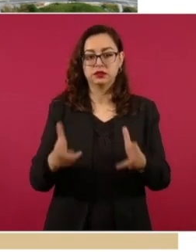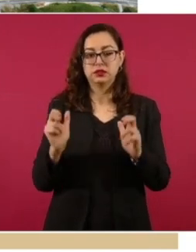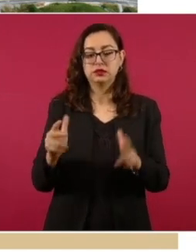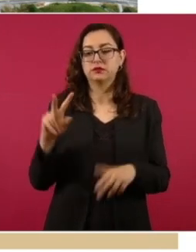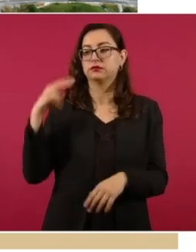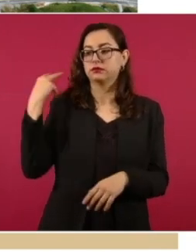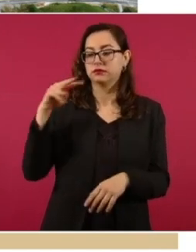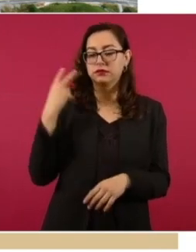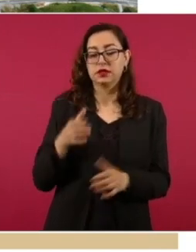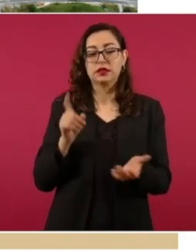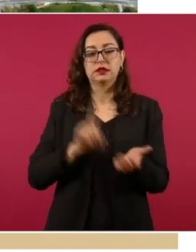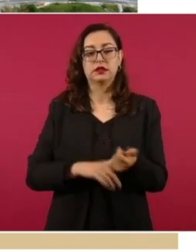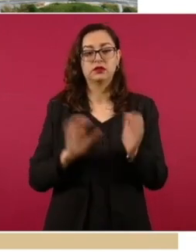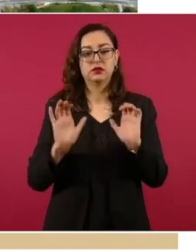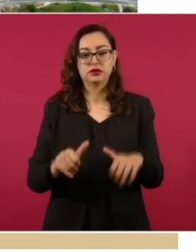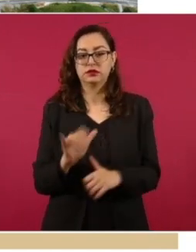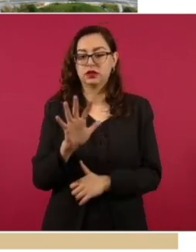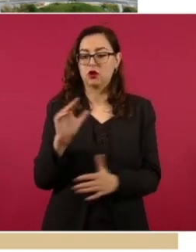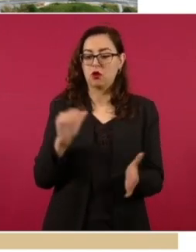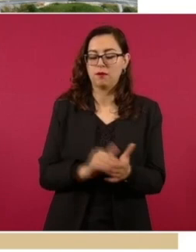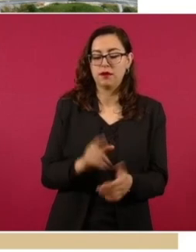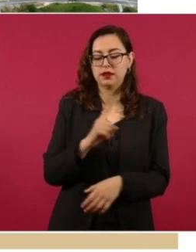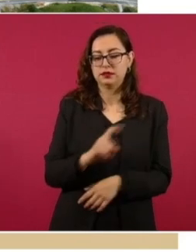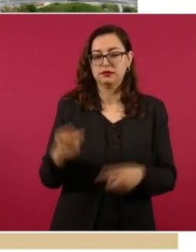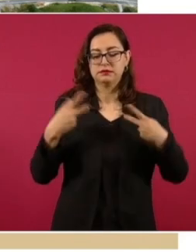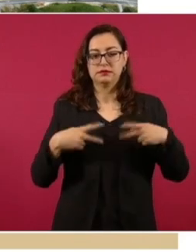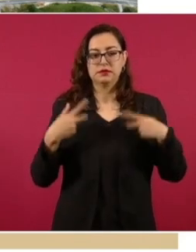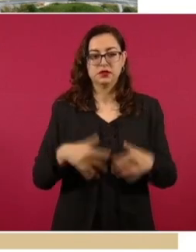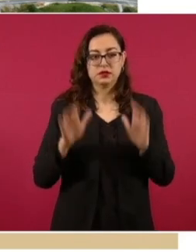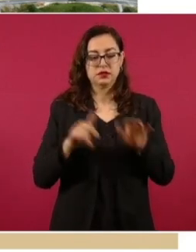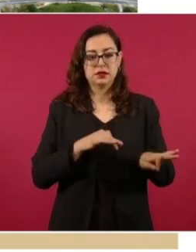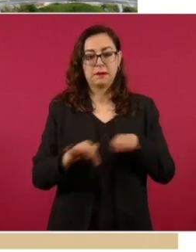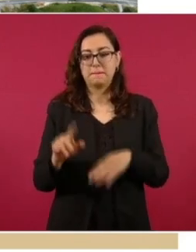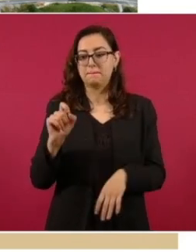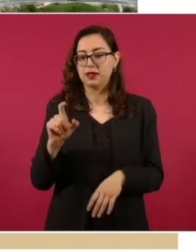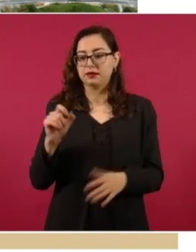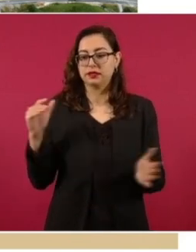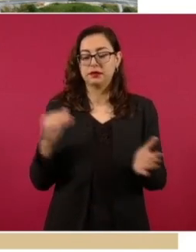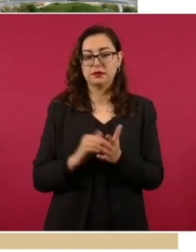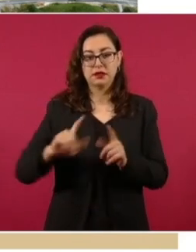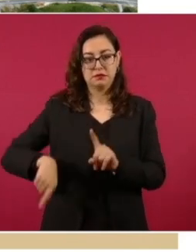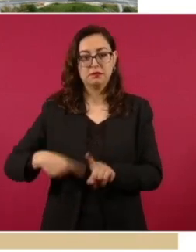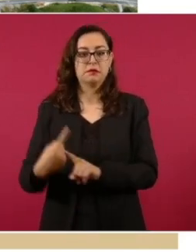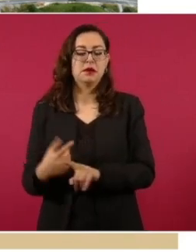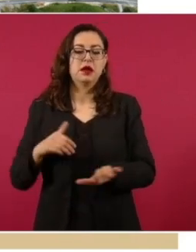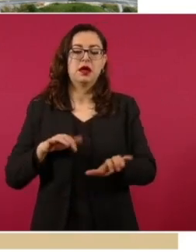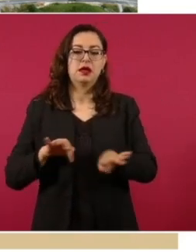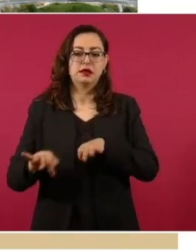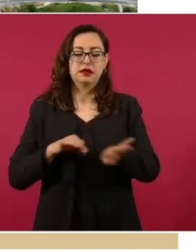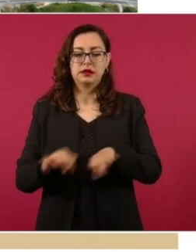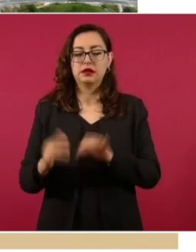obra cinco mil 100 empleos directos, 20 mil indirectos, 179 mil habitantes de Huimanguillo,